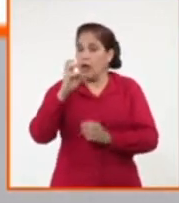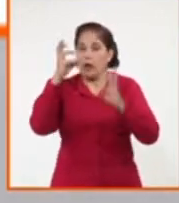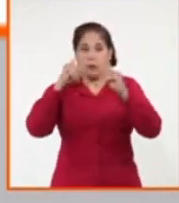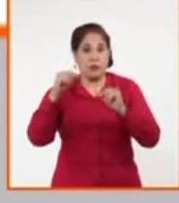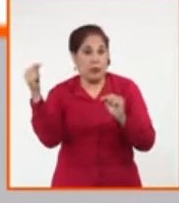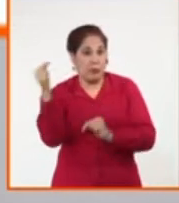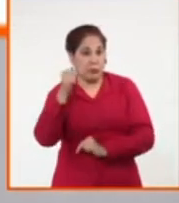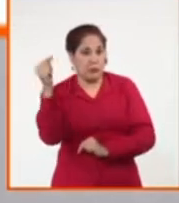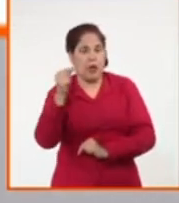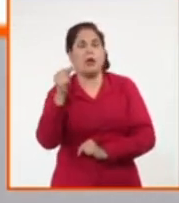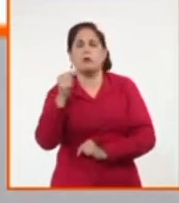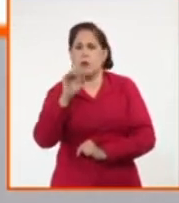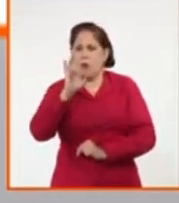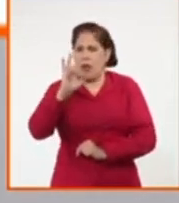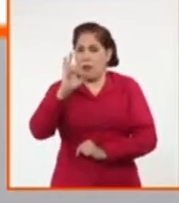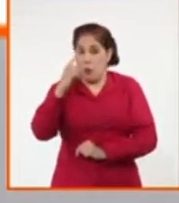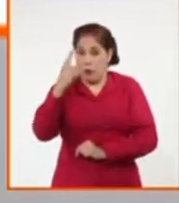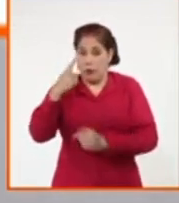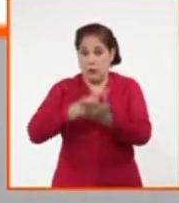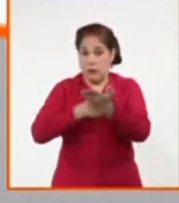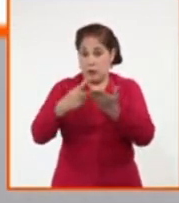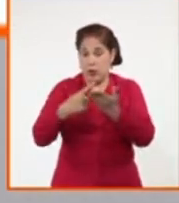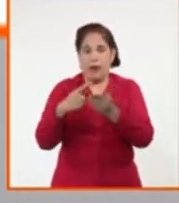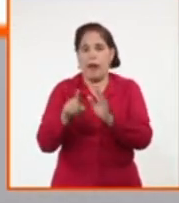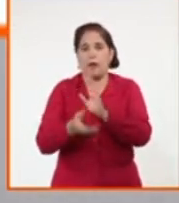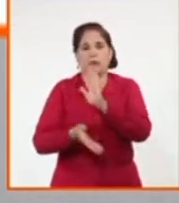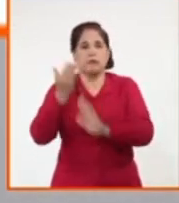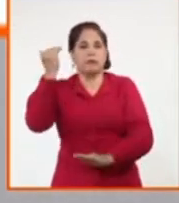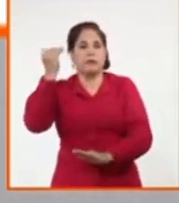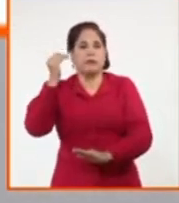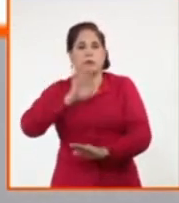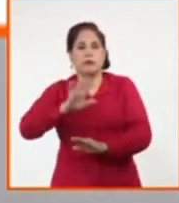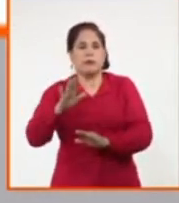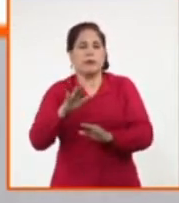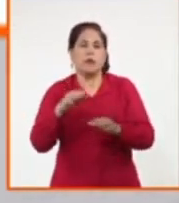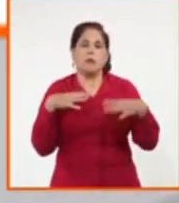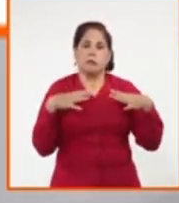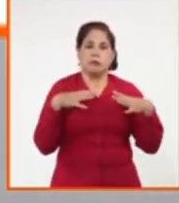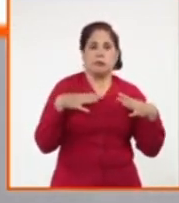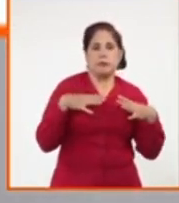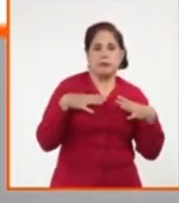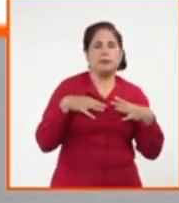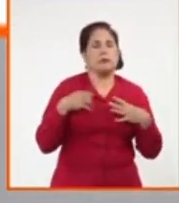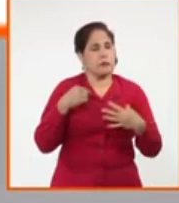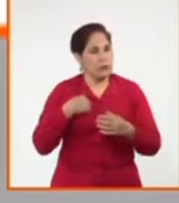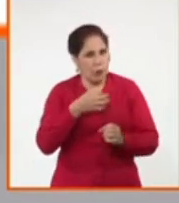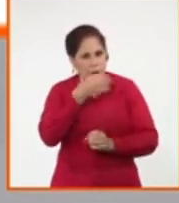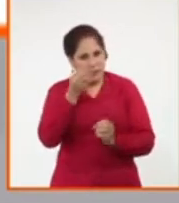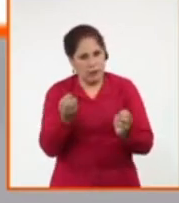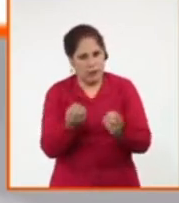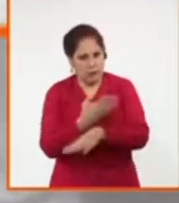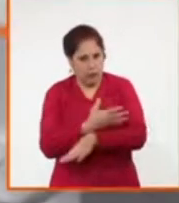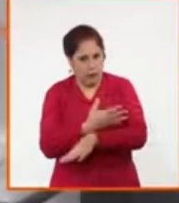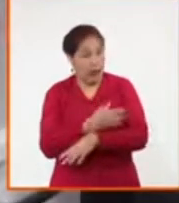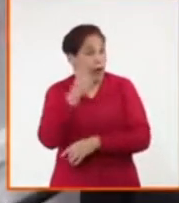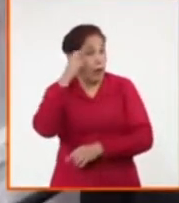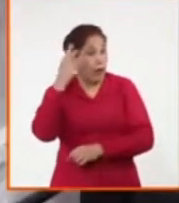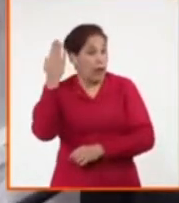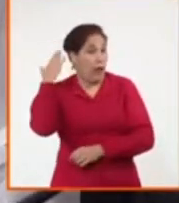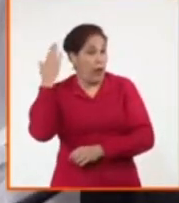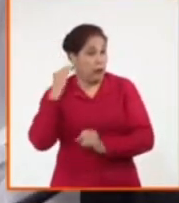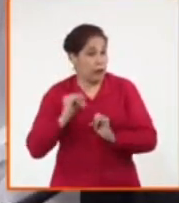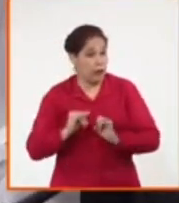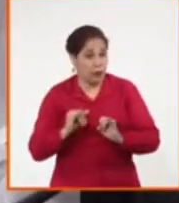resultado es negativo, al séptimo día termina la cuarentena. Debo hacer una aclaración que se hizo cuando se